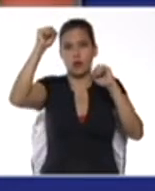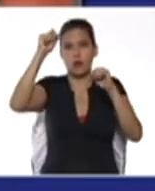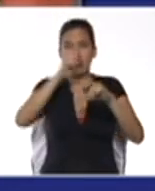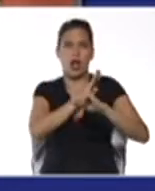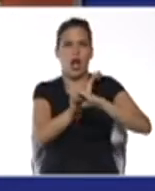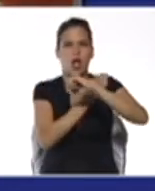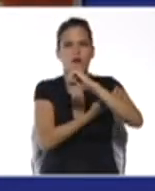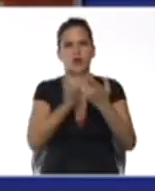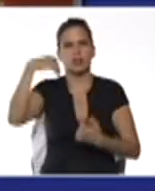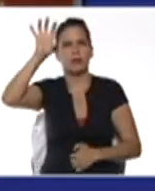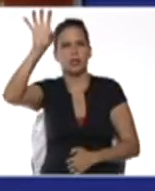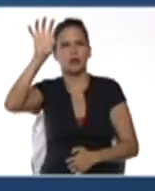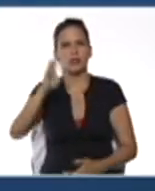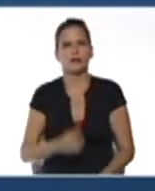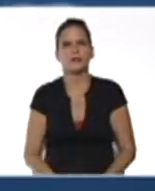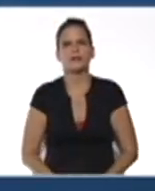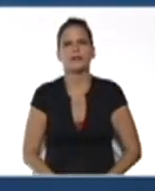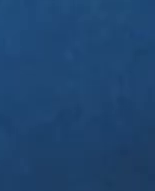fuerzas patriotas.